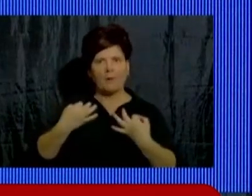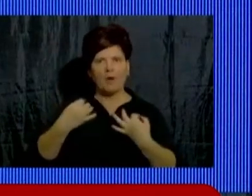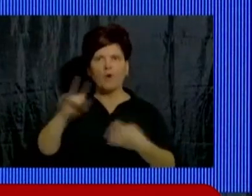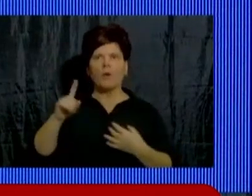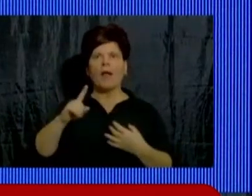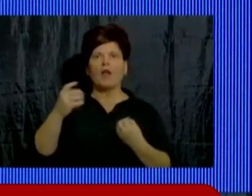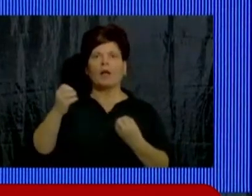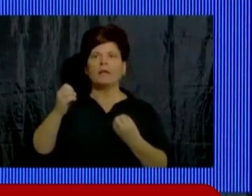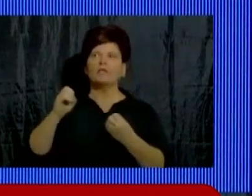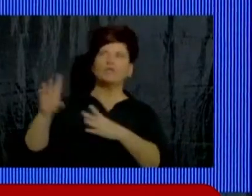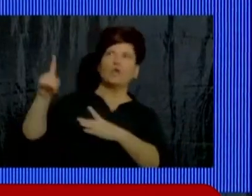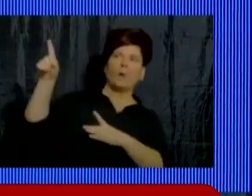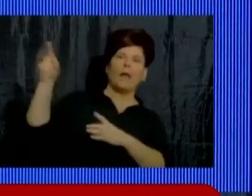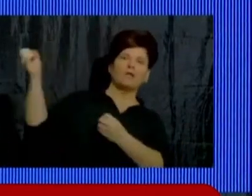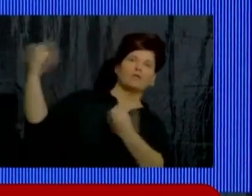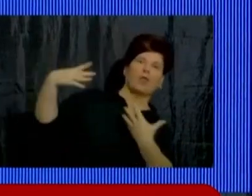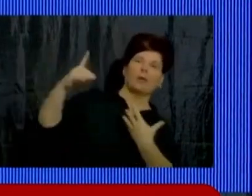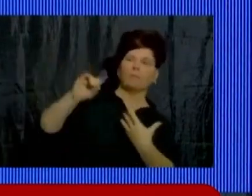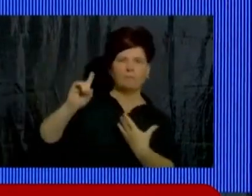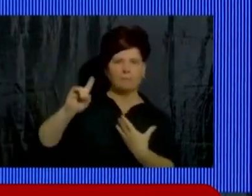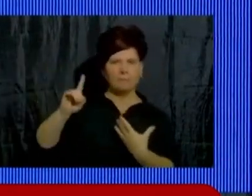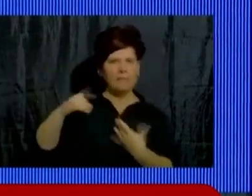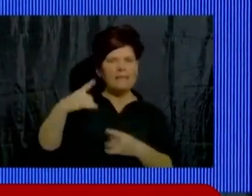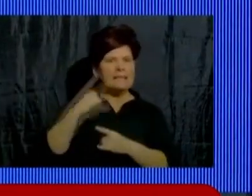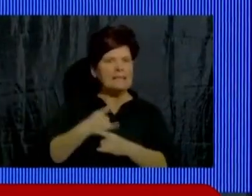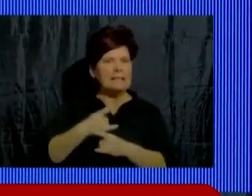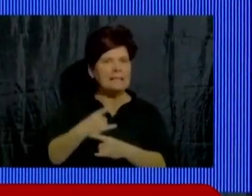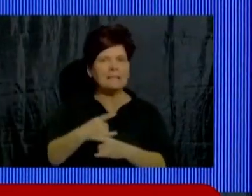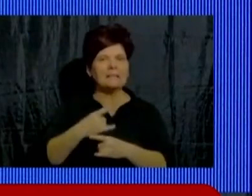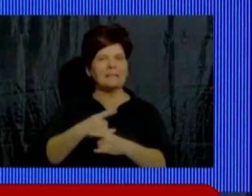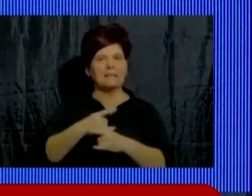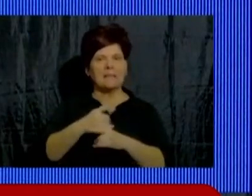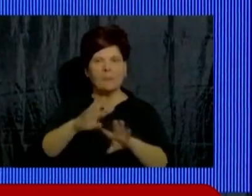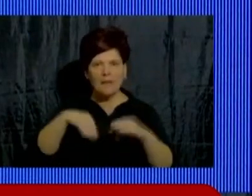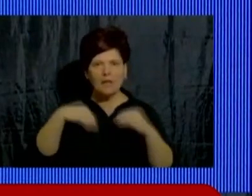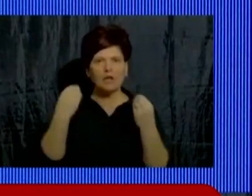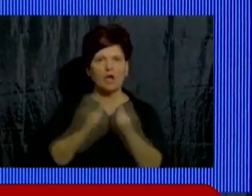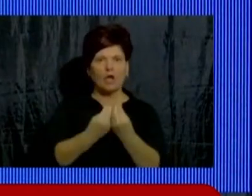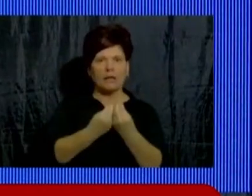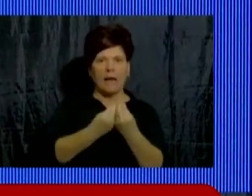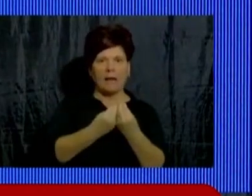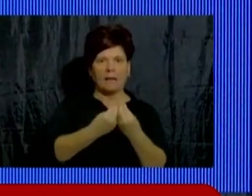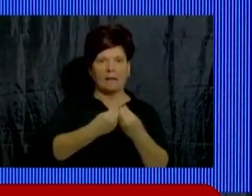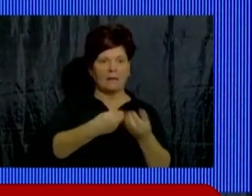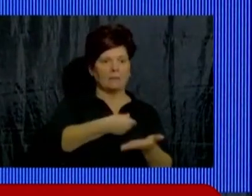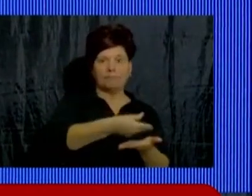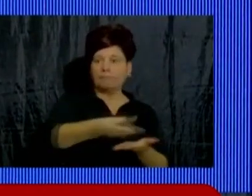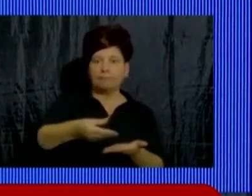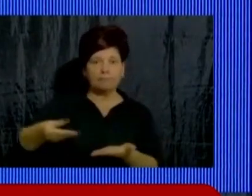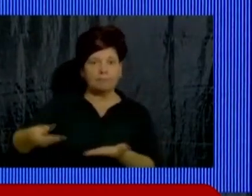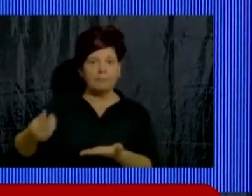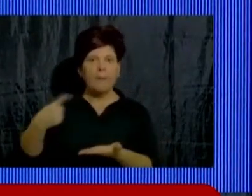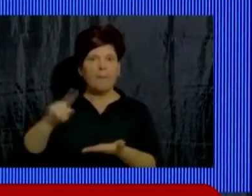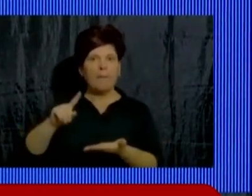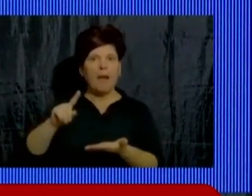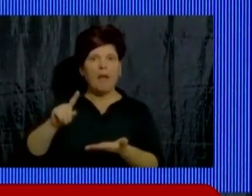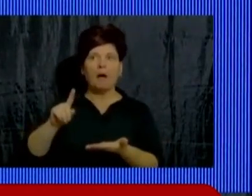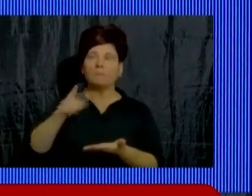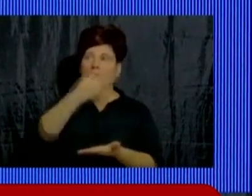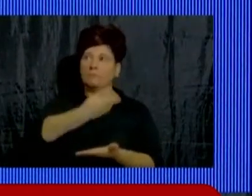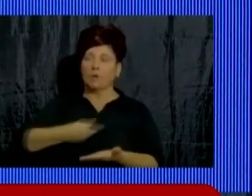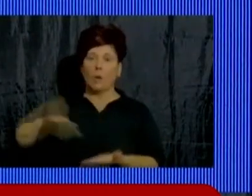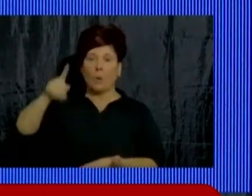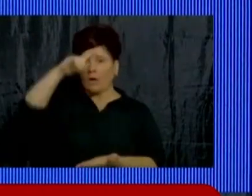nos corresponde siempre va a ser el total de lo que se distribuye. Pero nos encontramos con una decisión que